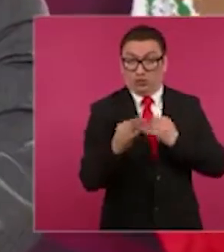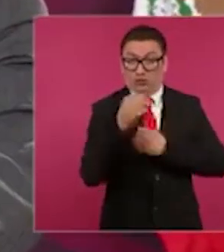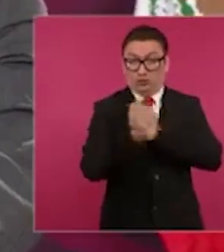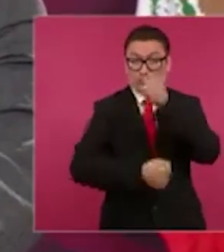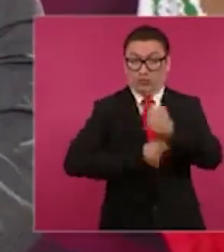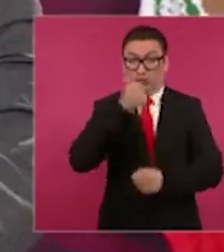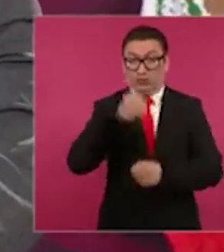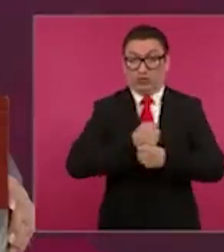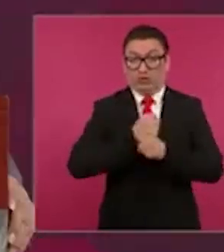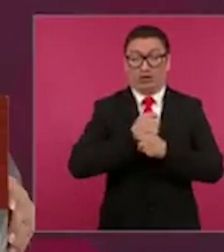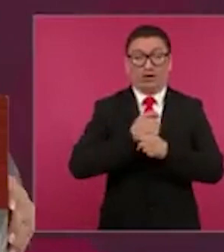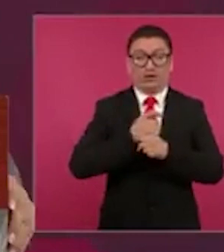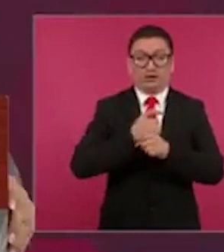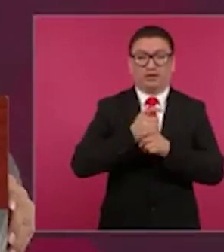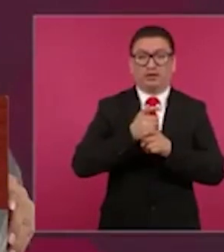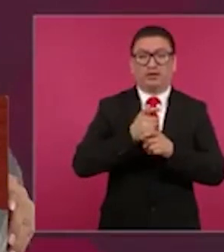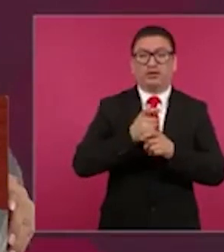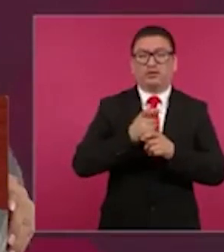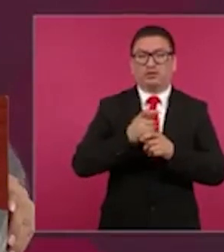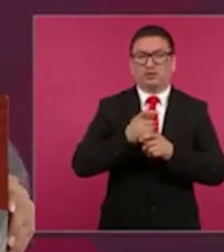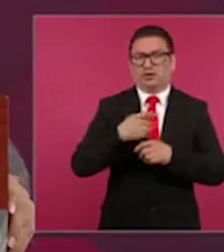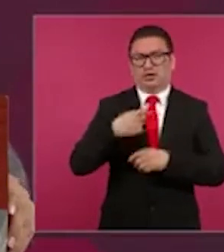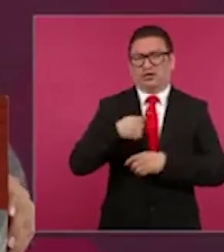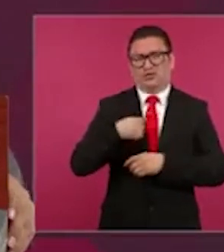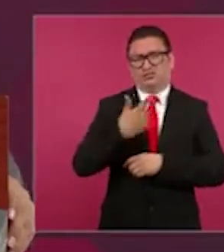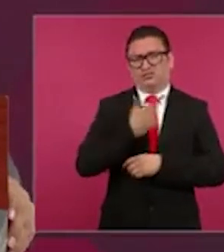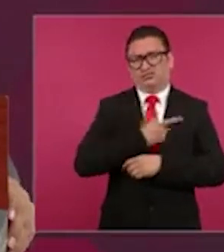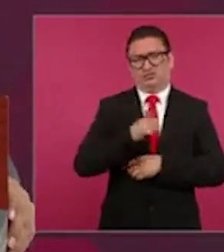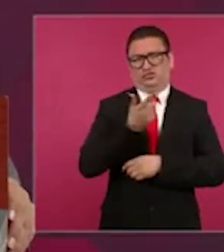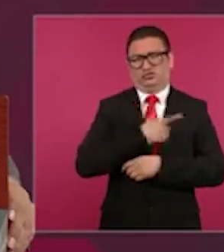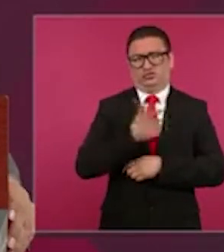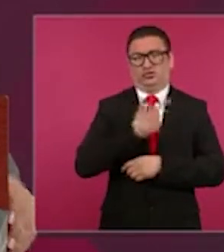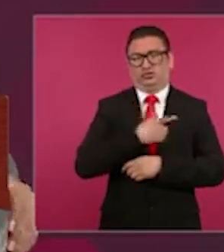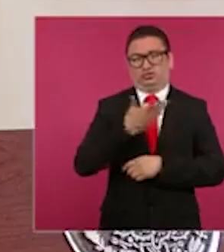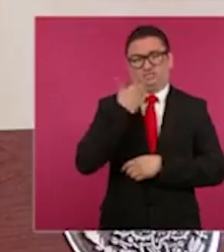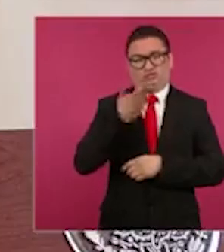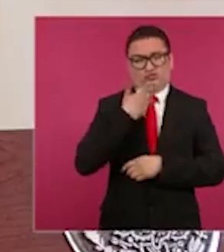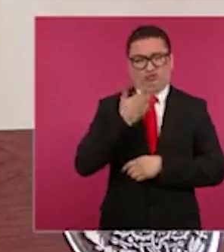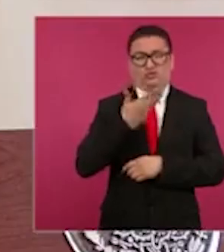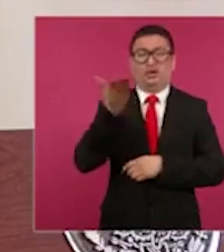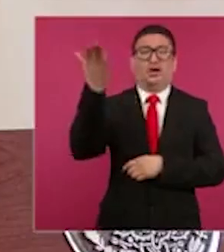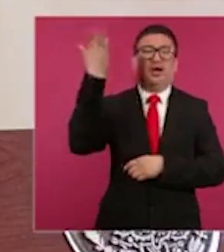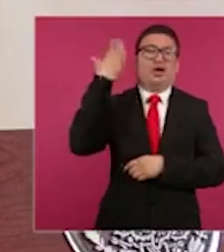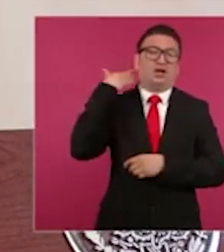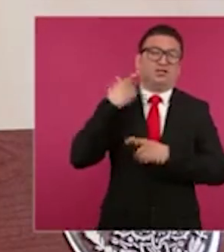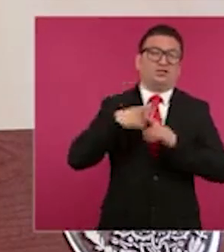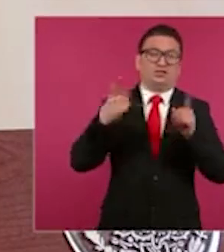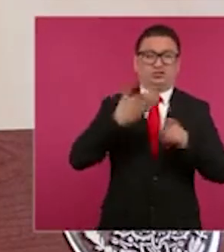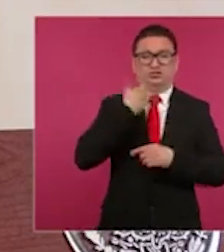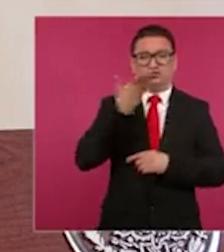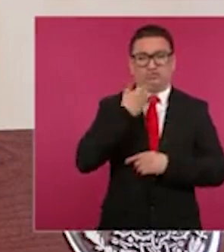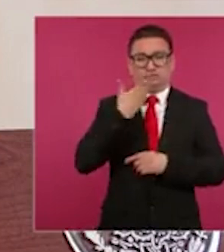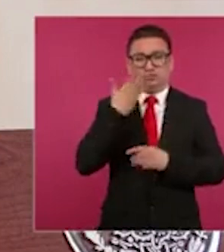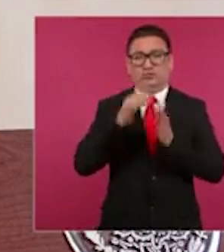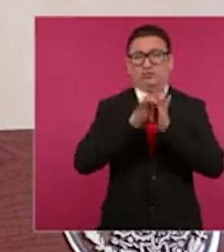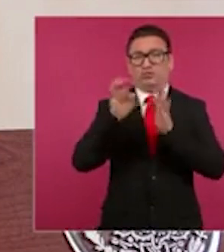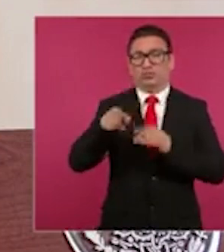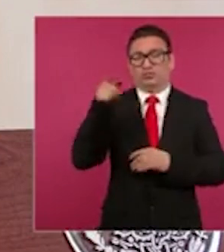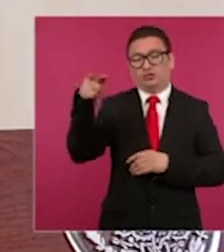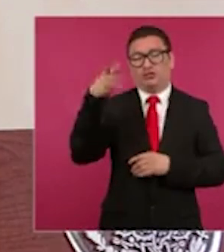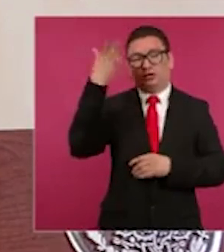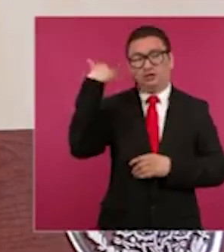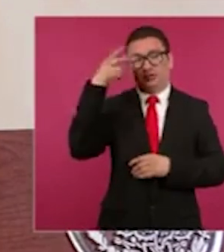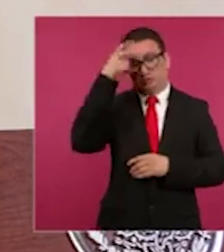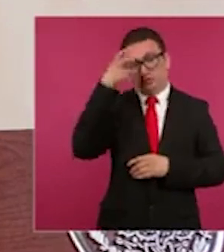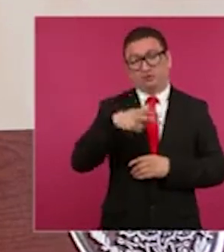este sí no me gusta decirle así porque Hidalgo era un gran hombre el padre de nuestra patria